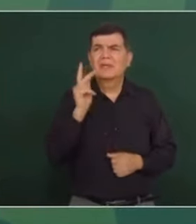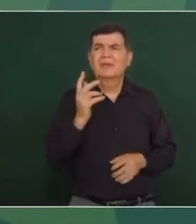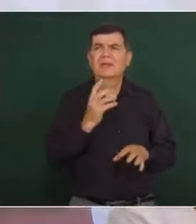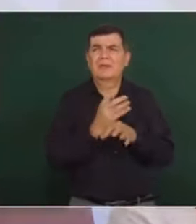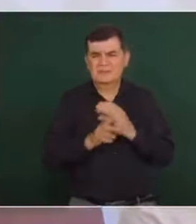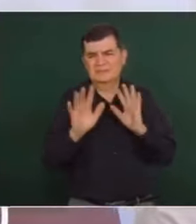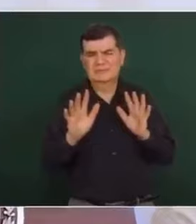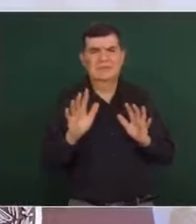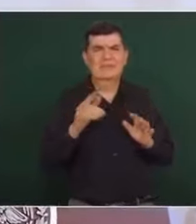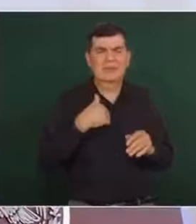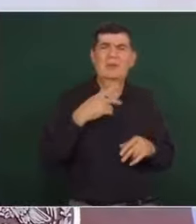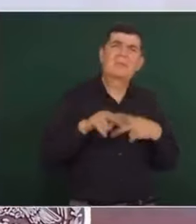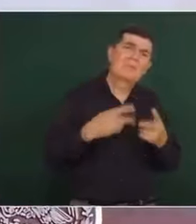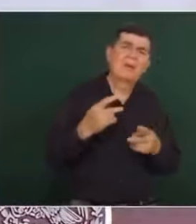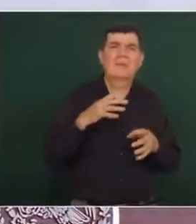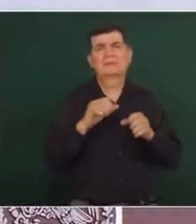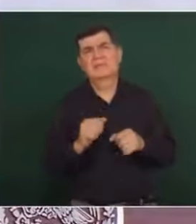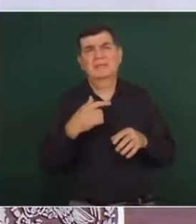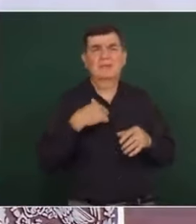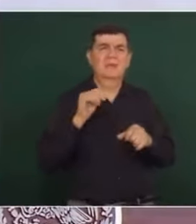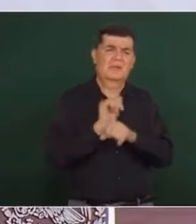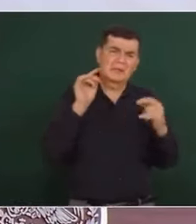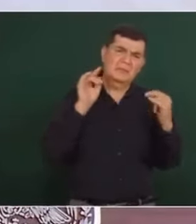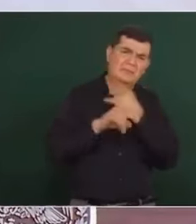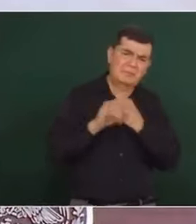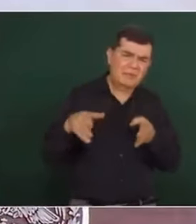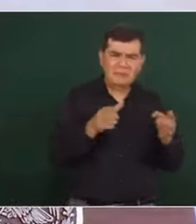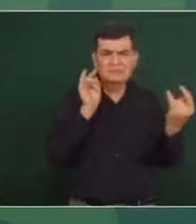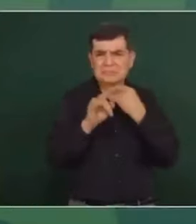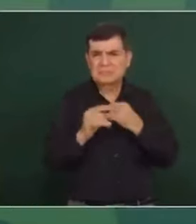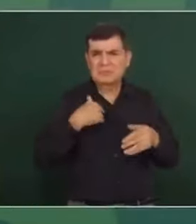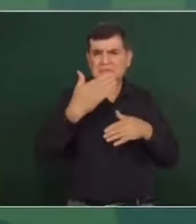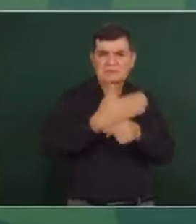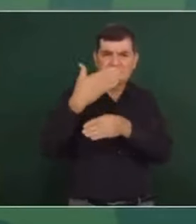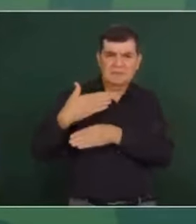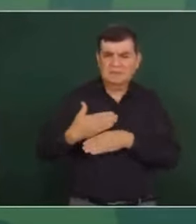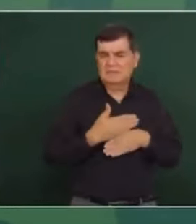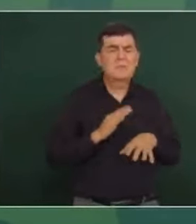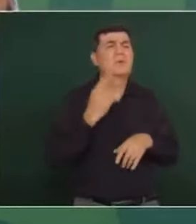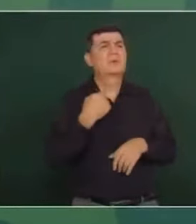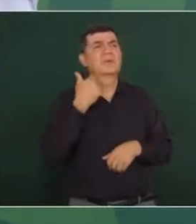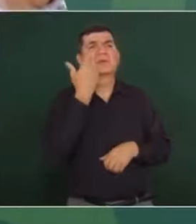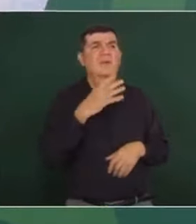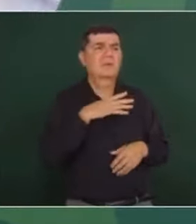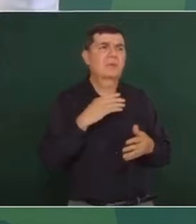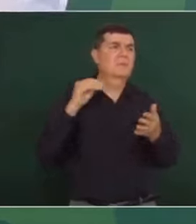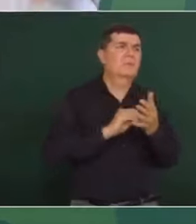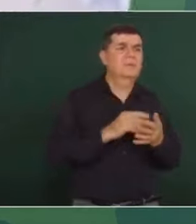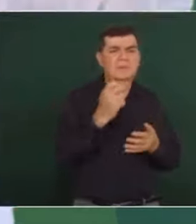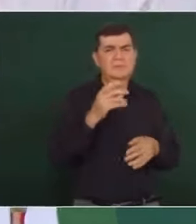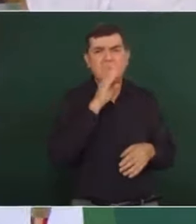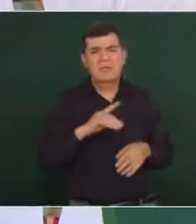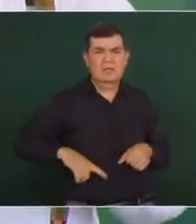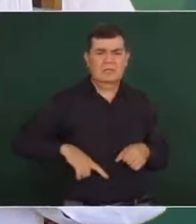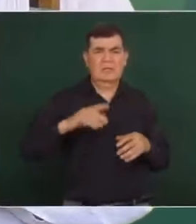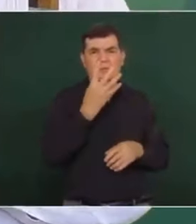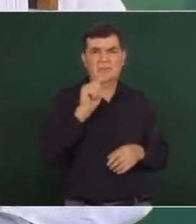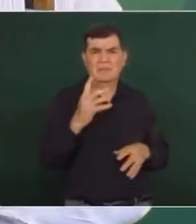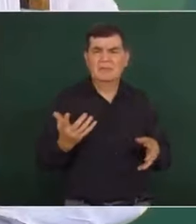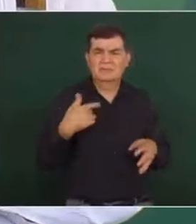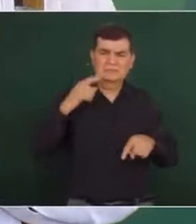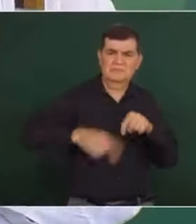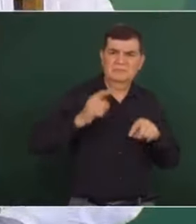Pero, a ver, te vamos a tomar todas las carreteras. Nada más porque yo quiero que quede mal el gobierno de la transformación,